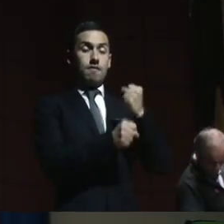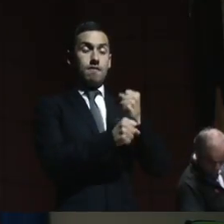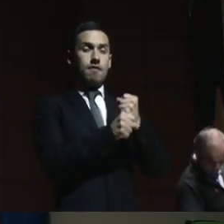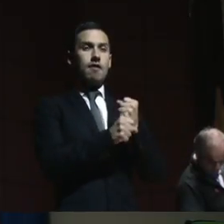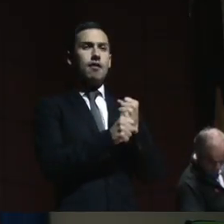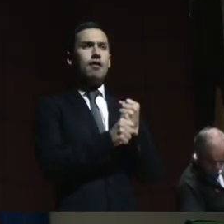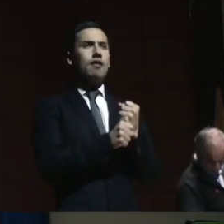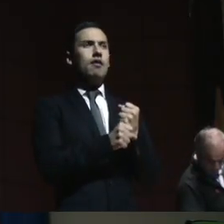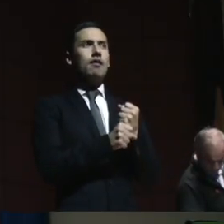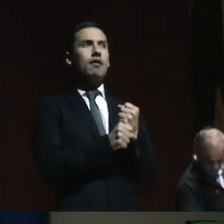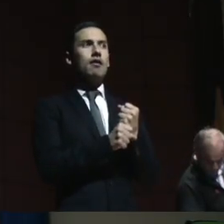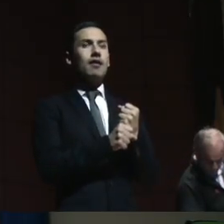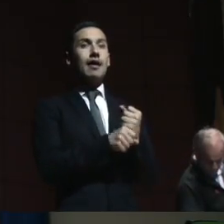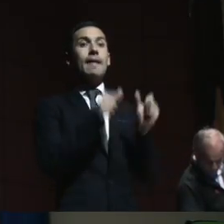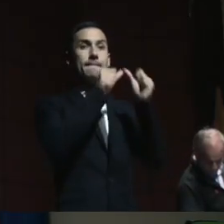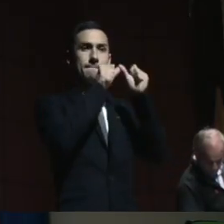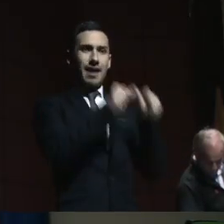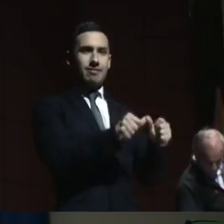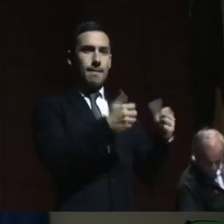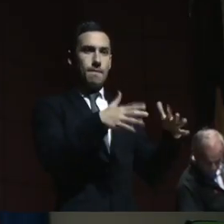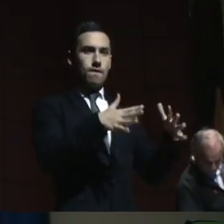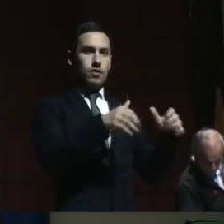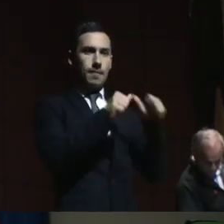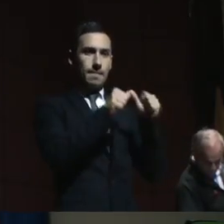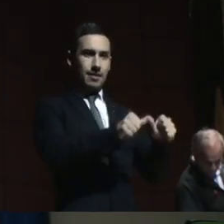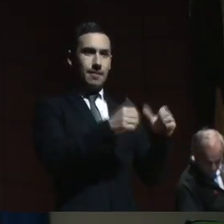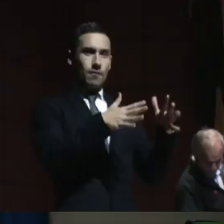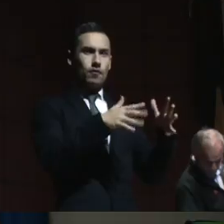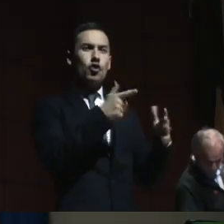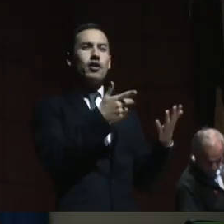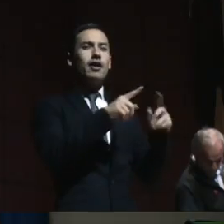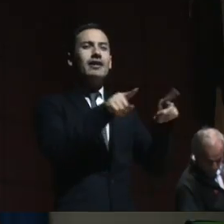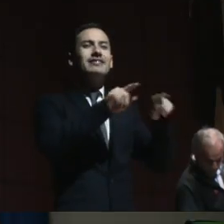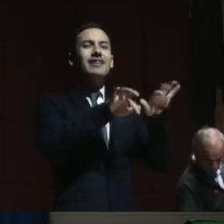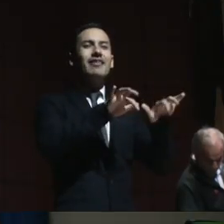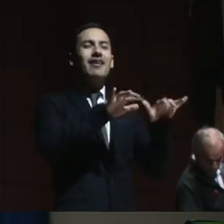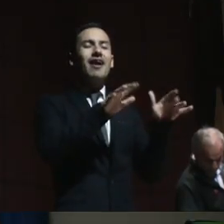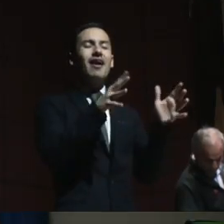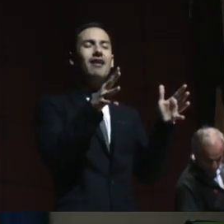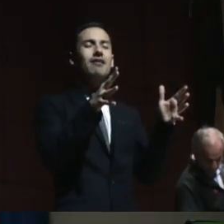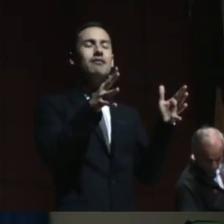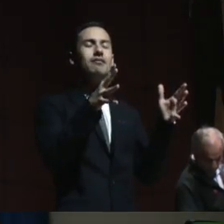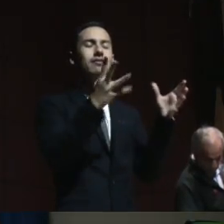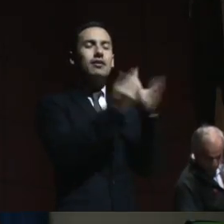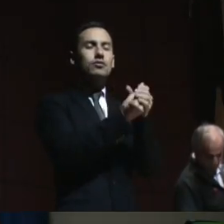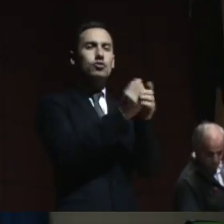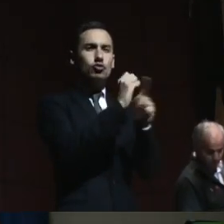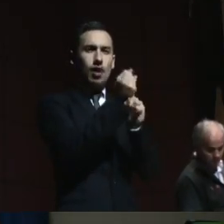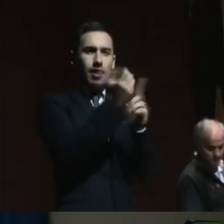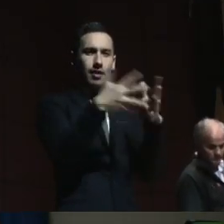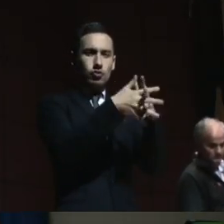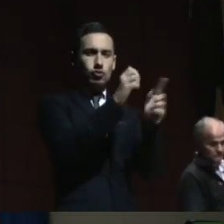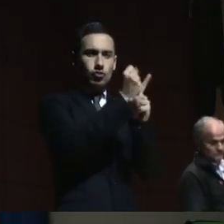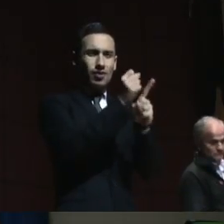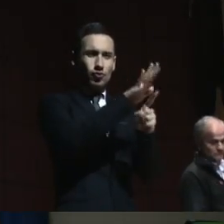es de planta provisional, como él dice, de la Secretaría de Integración Social en el distrito.